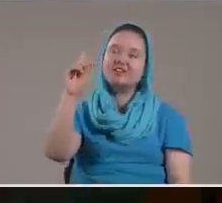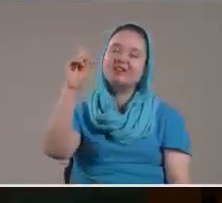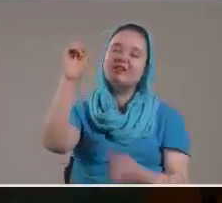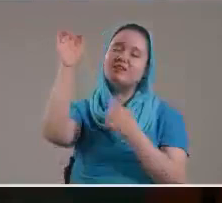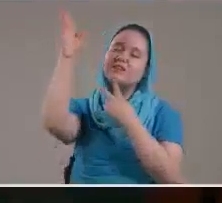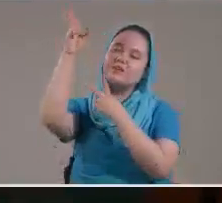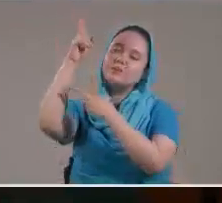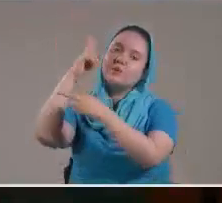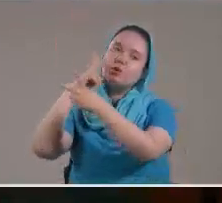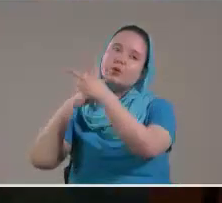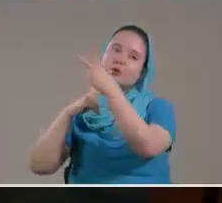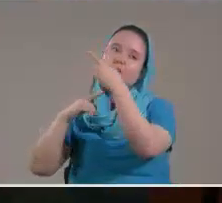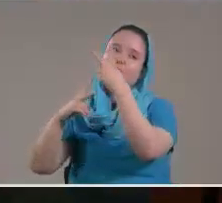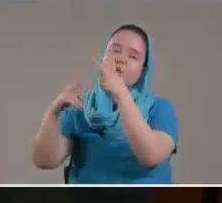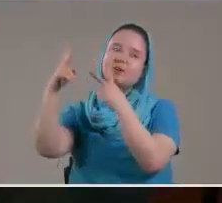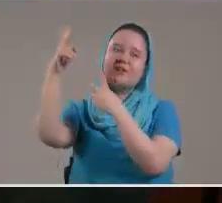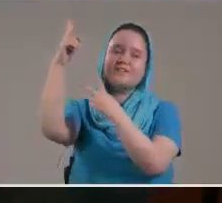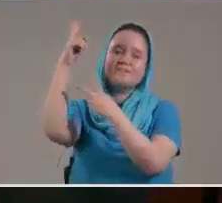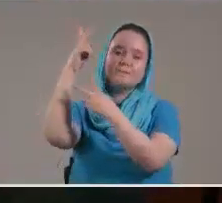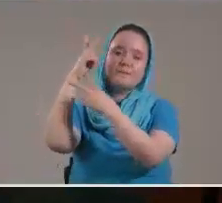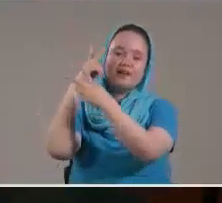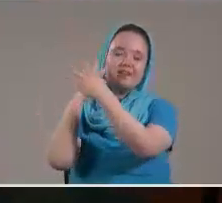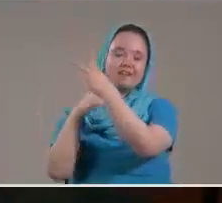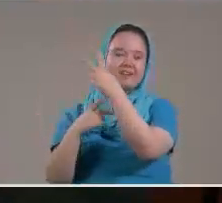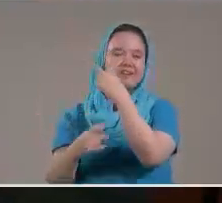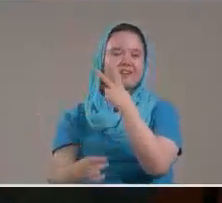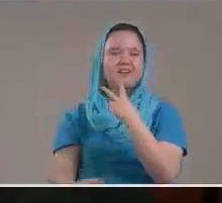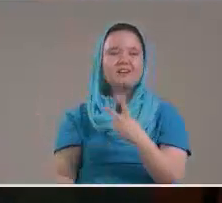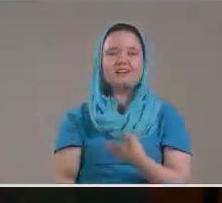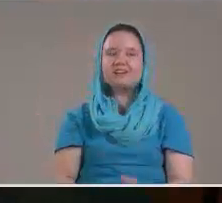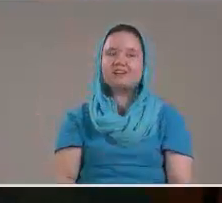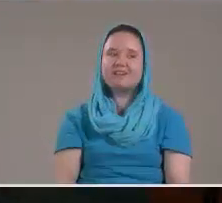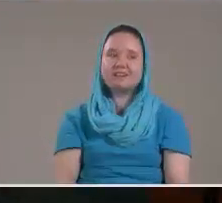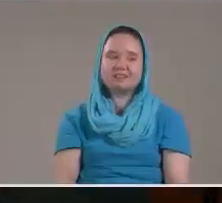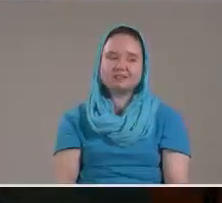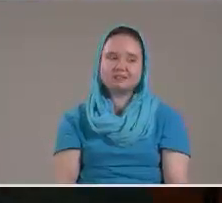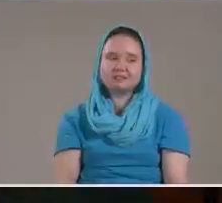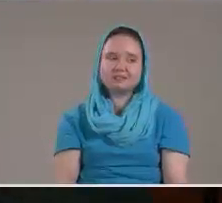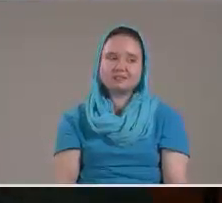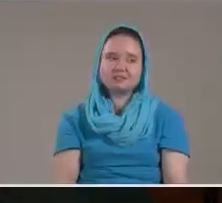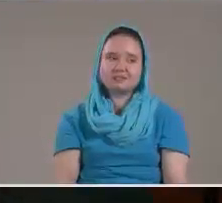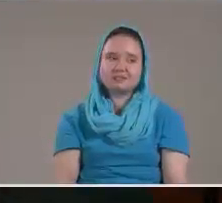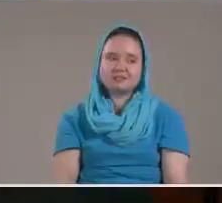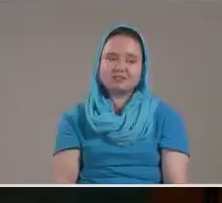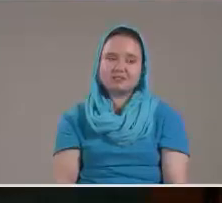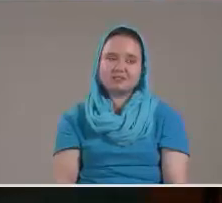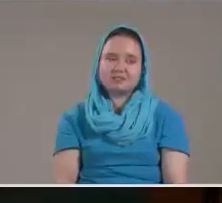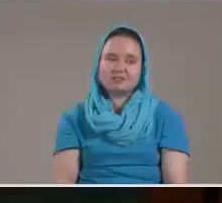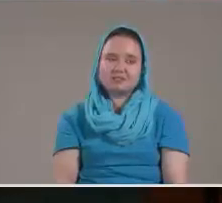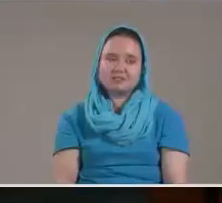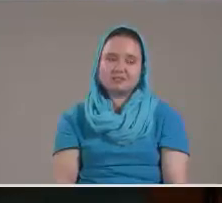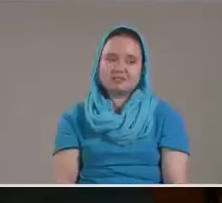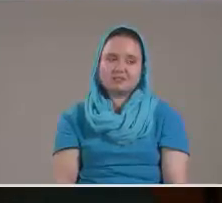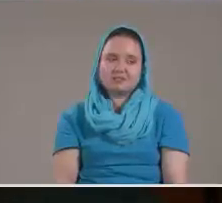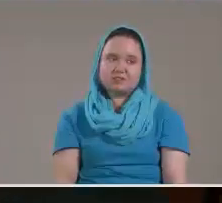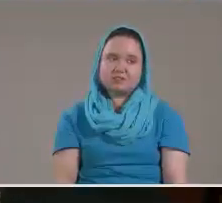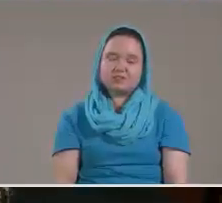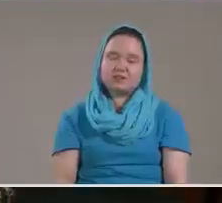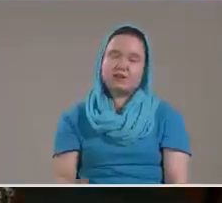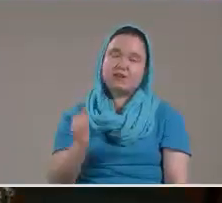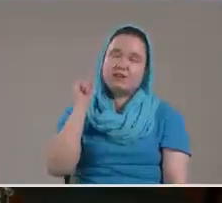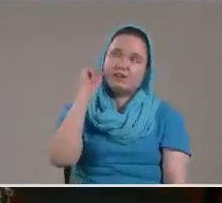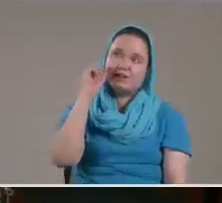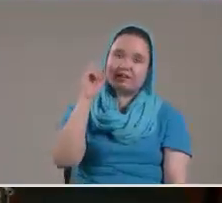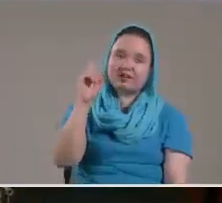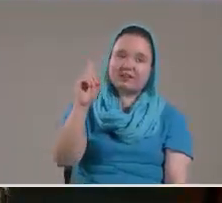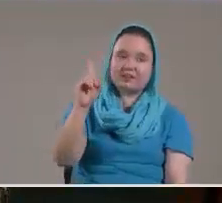Dile que no solamente Crees en su venida Sino que esperas Esa venida Que amas Esa